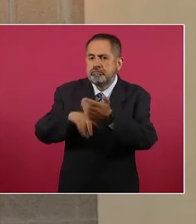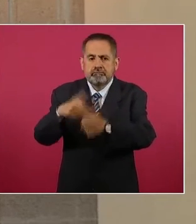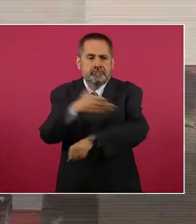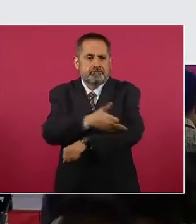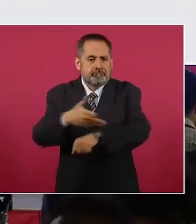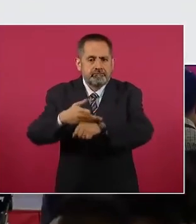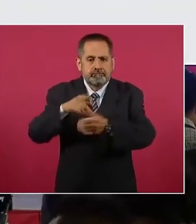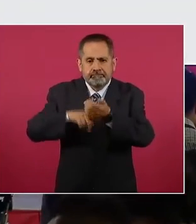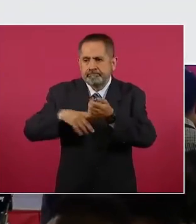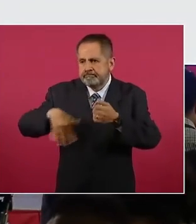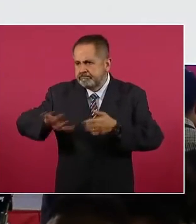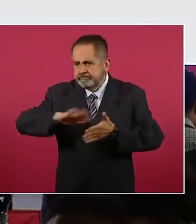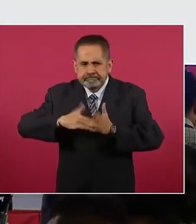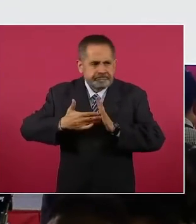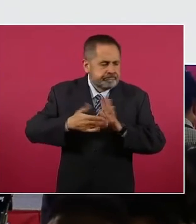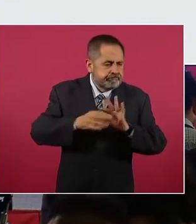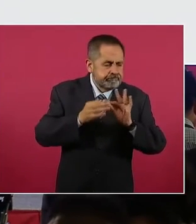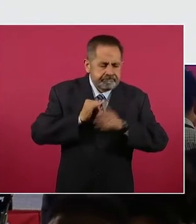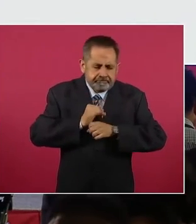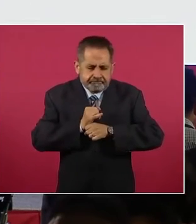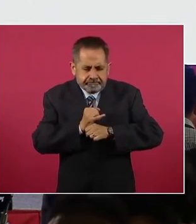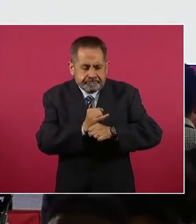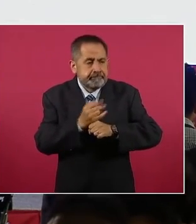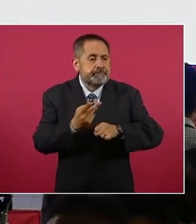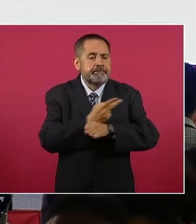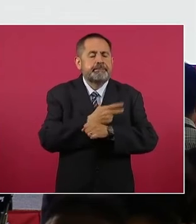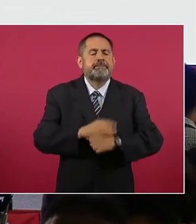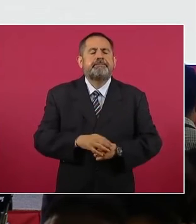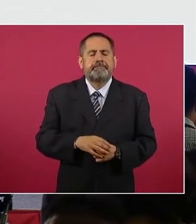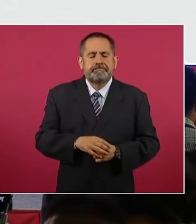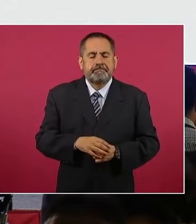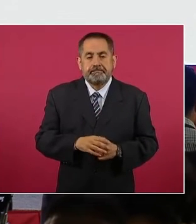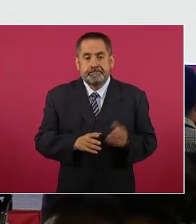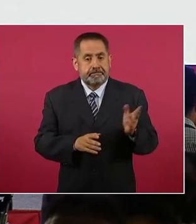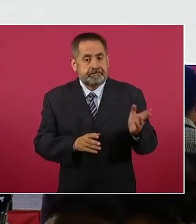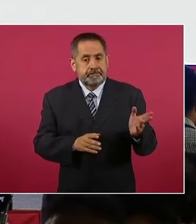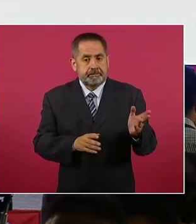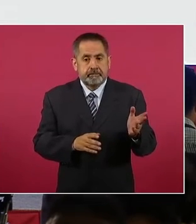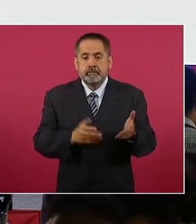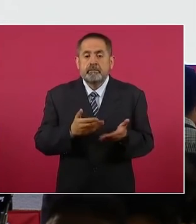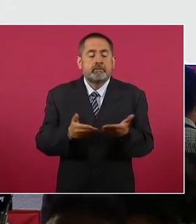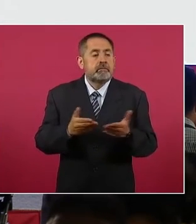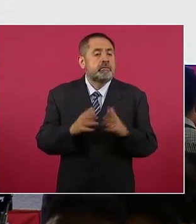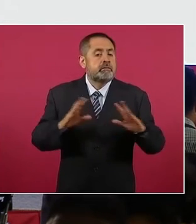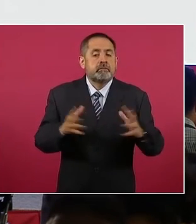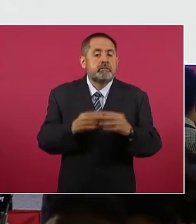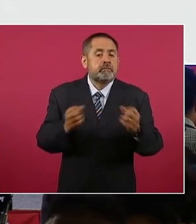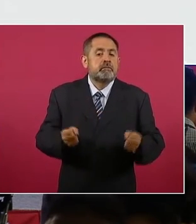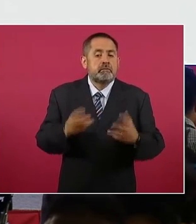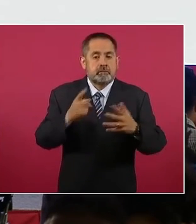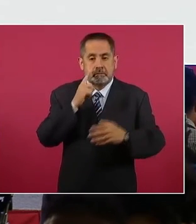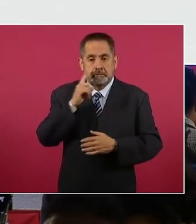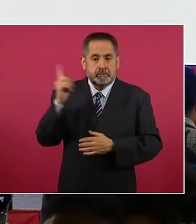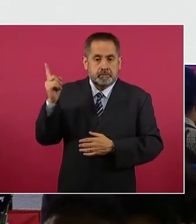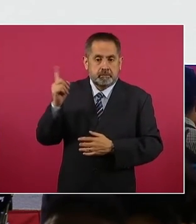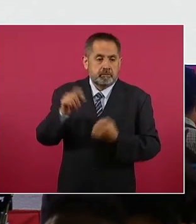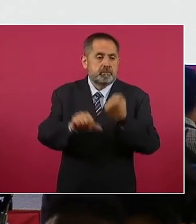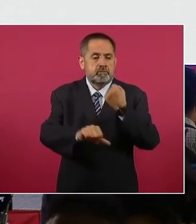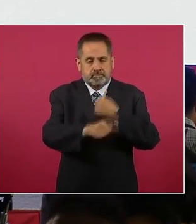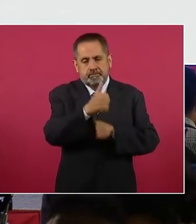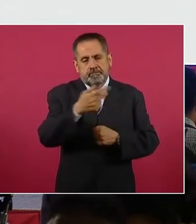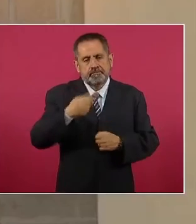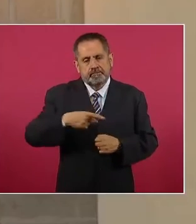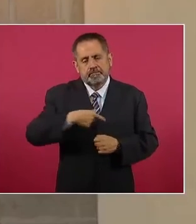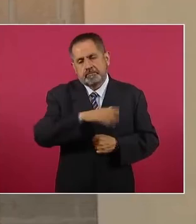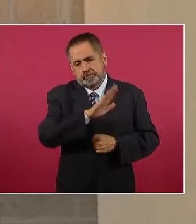y en actuaciones de investigación se tienen al día de hoy, con ese caso 11 casos,